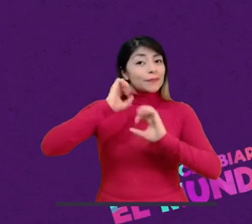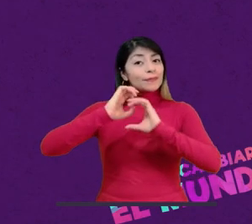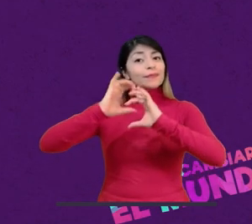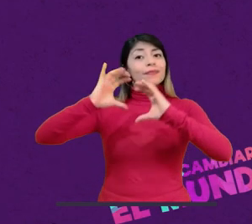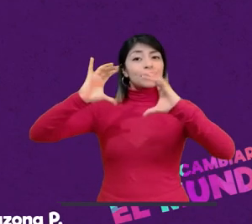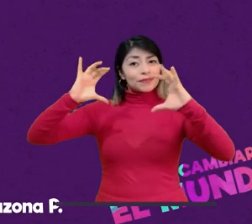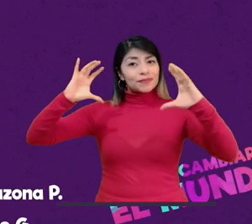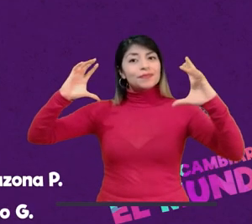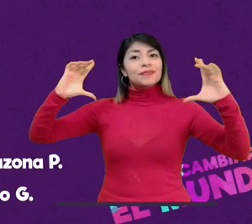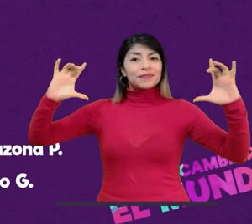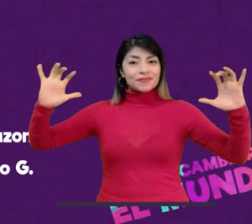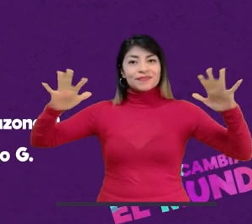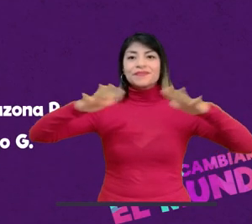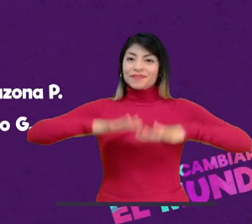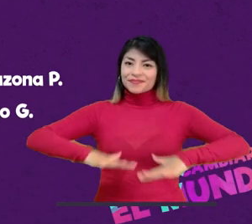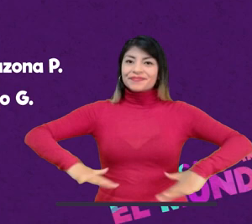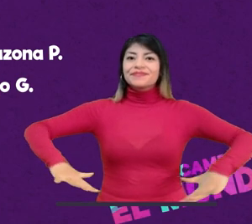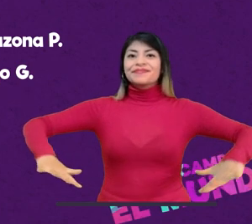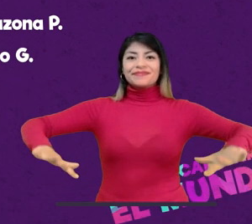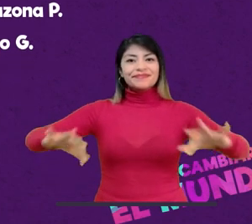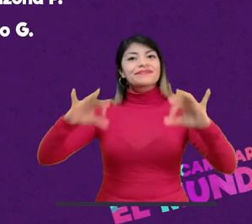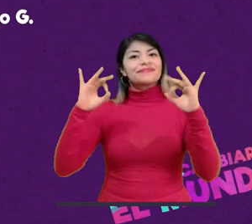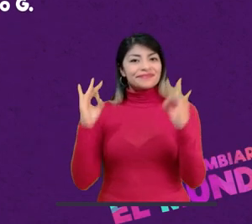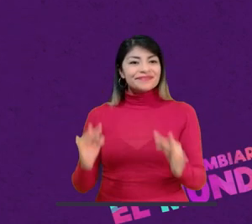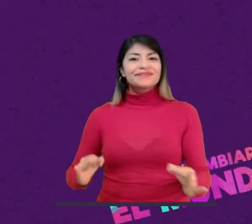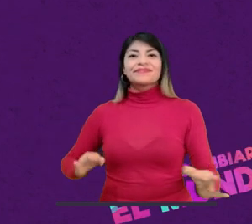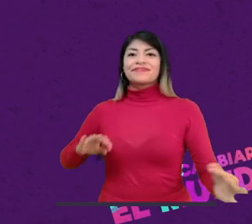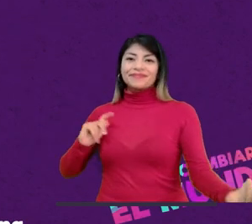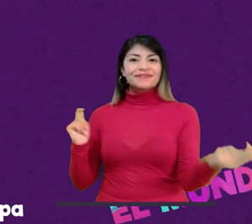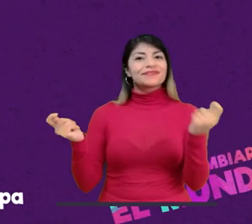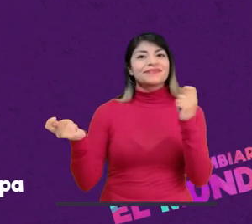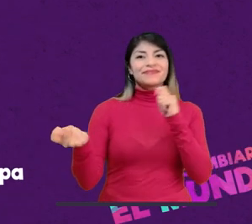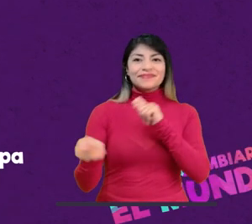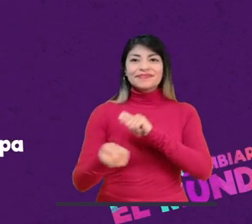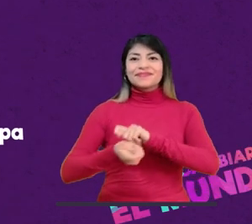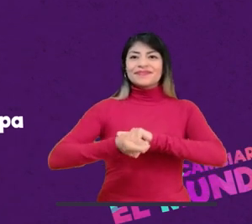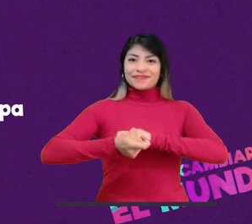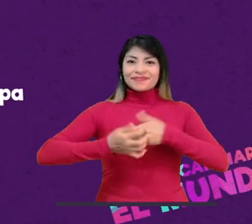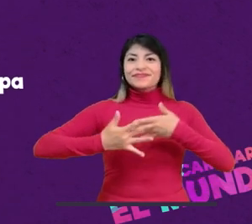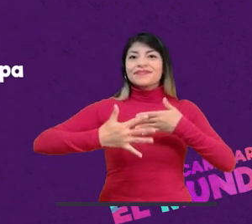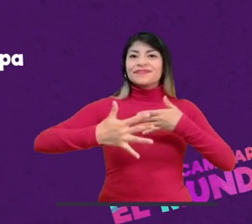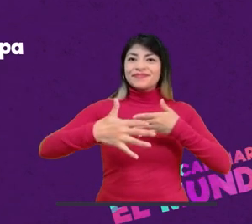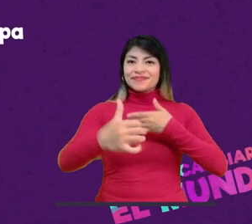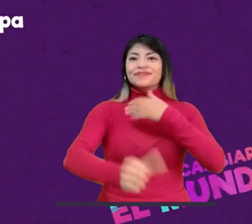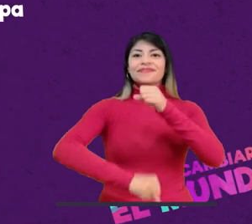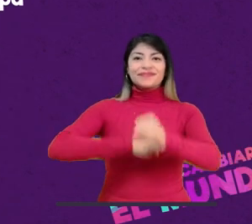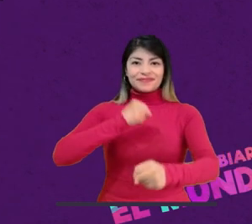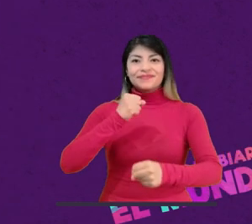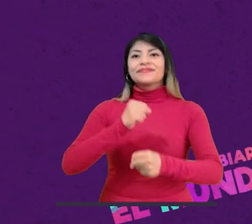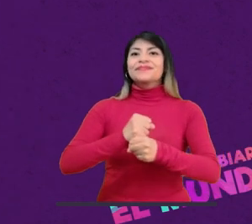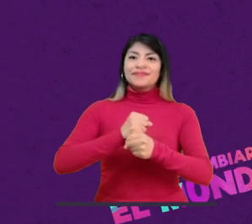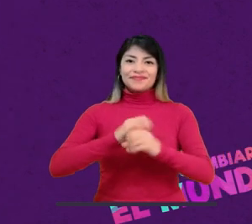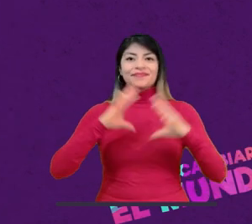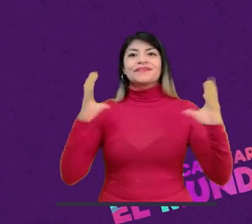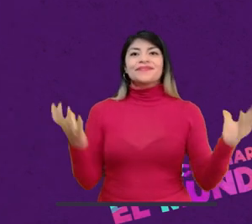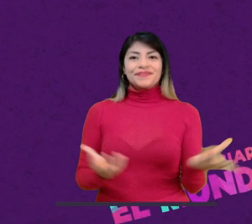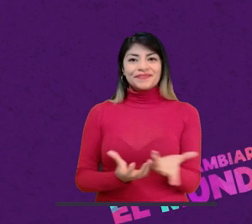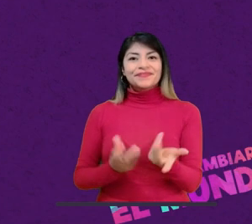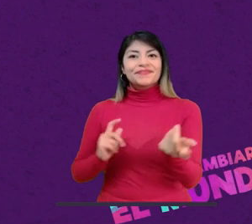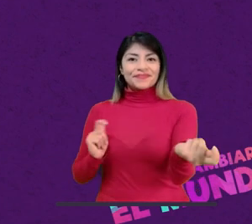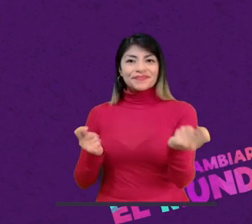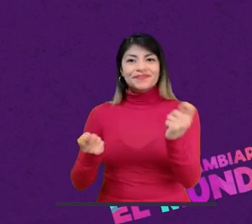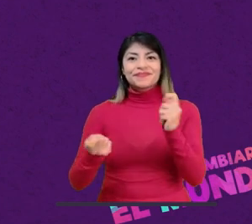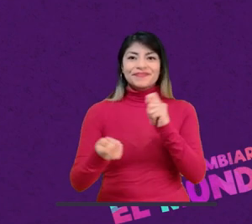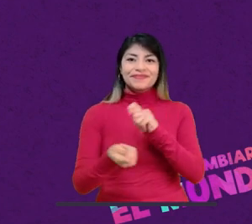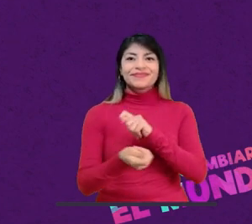Lo puedes imaginar, transformar ya nuestra realidad. Tenemos 10 años